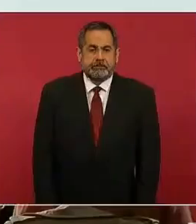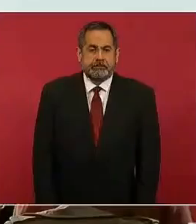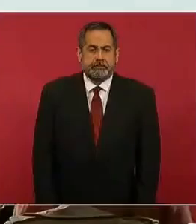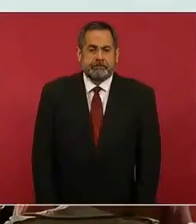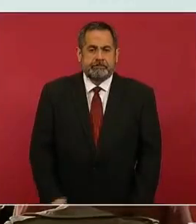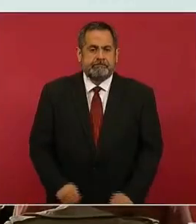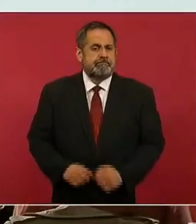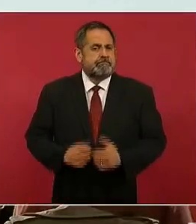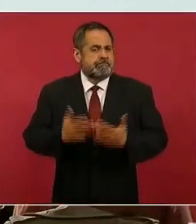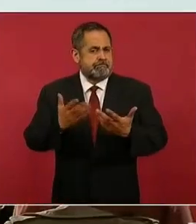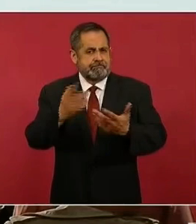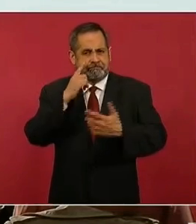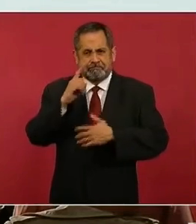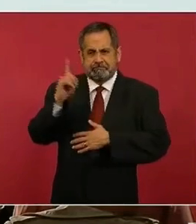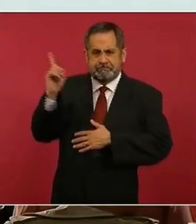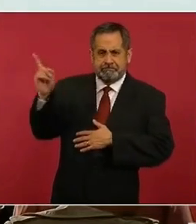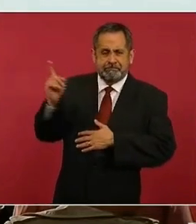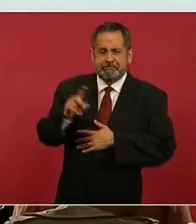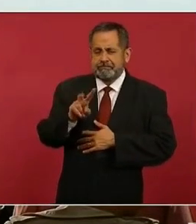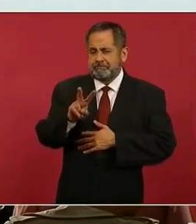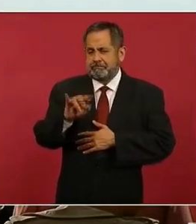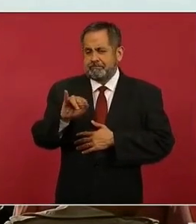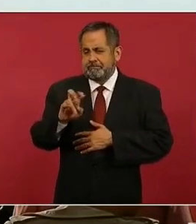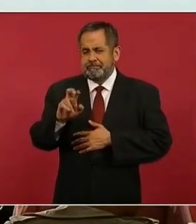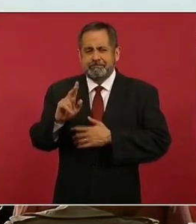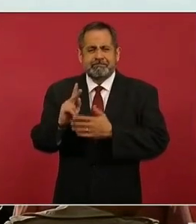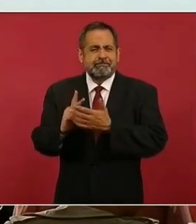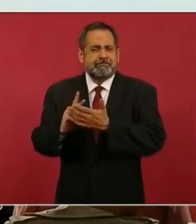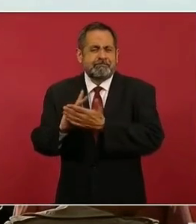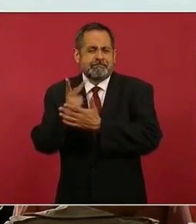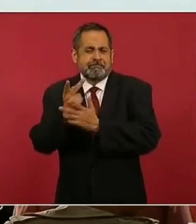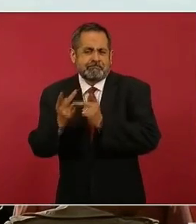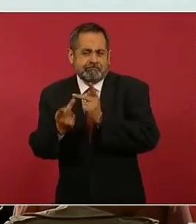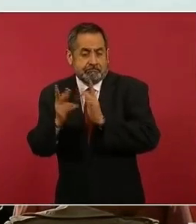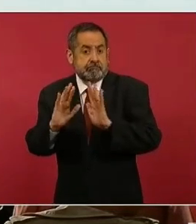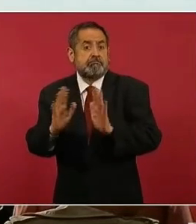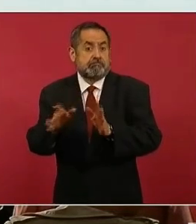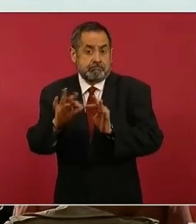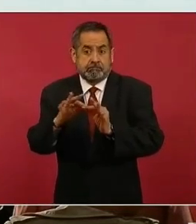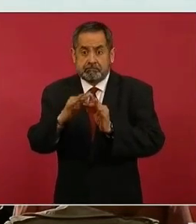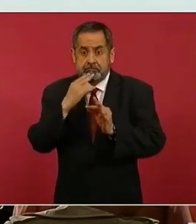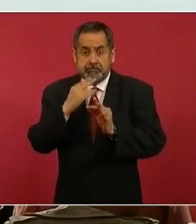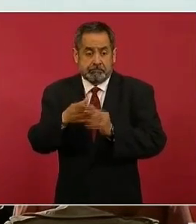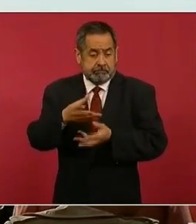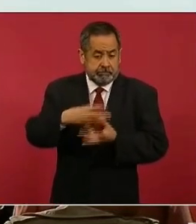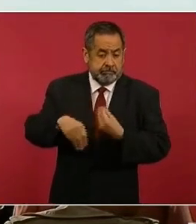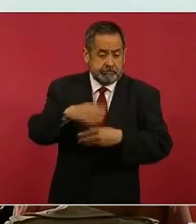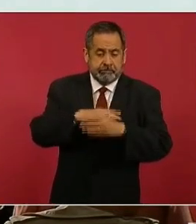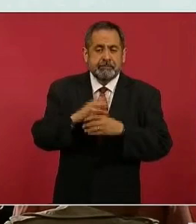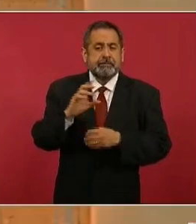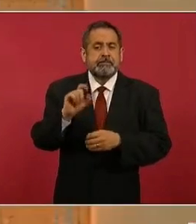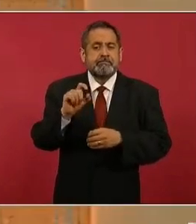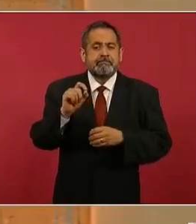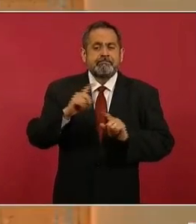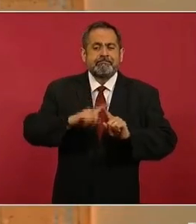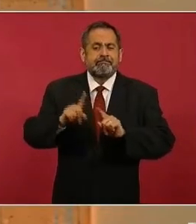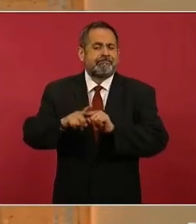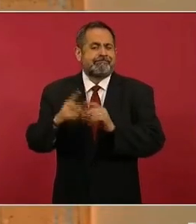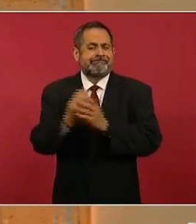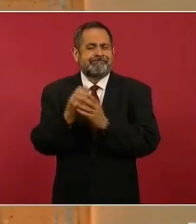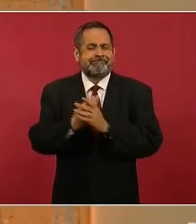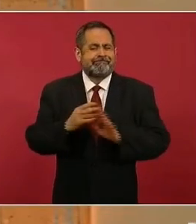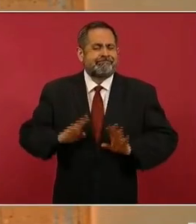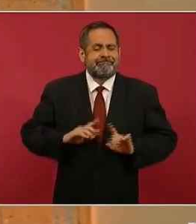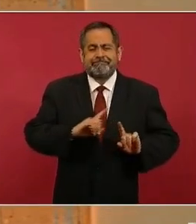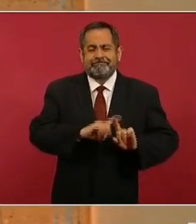Esta es una fotografía del vivero que ya está operando, estamos reproduciendo cerca de 20 especies salófilas, un poquito más,